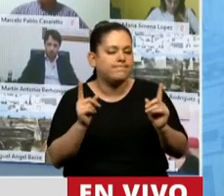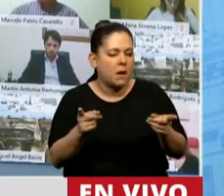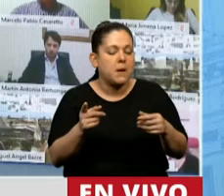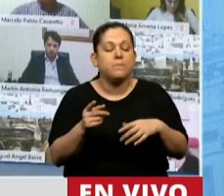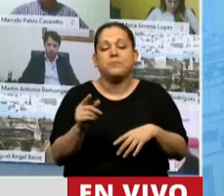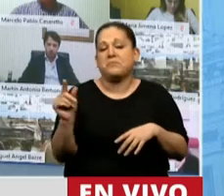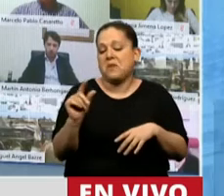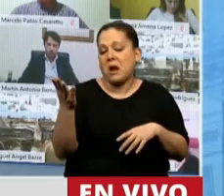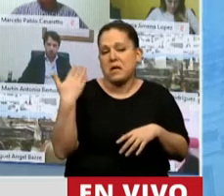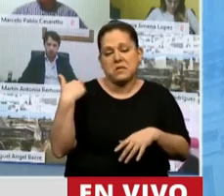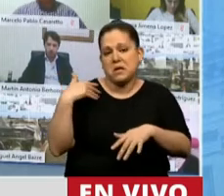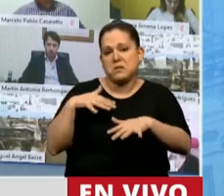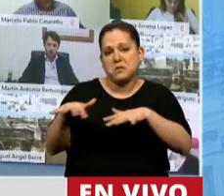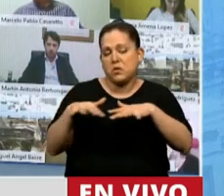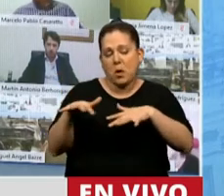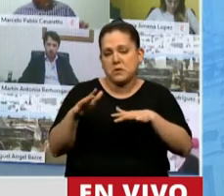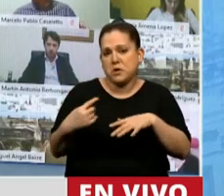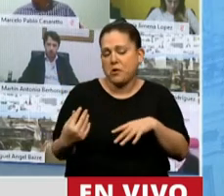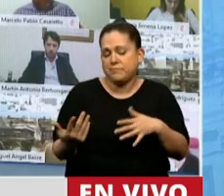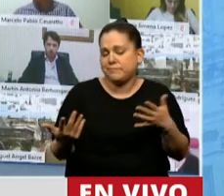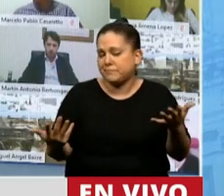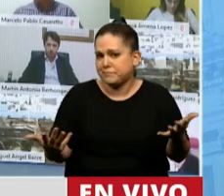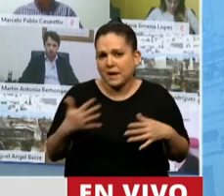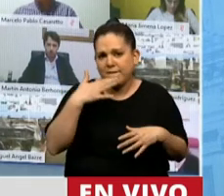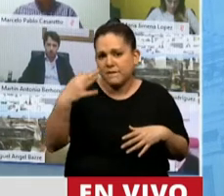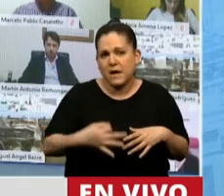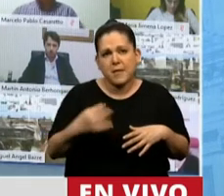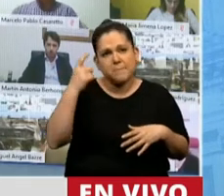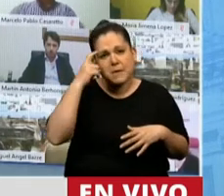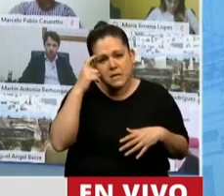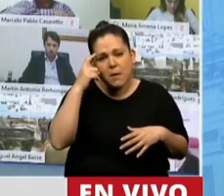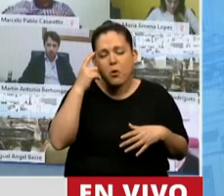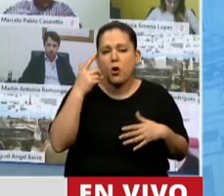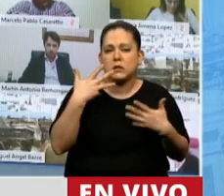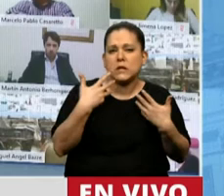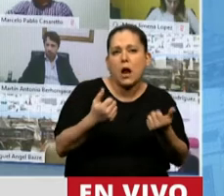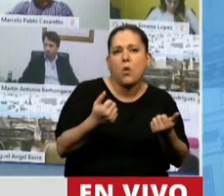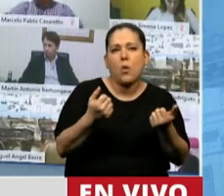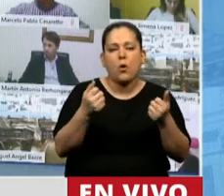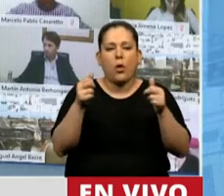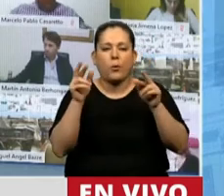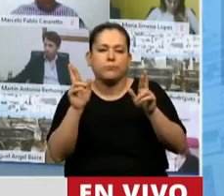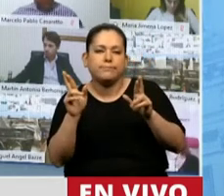sucedido uno siente que esa luz de esperanza que teníamos